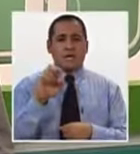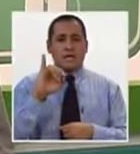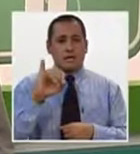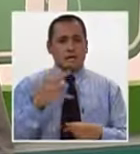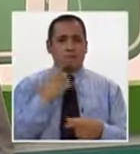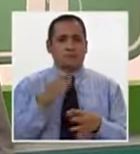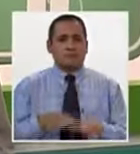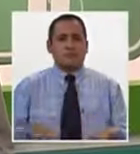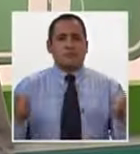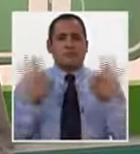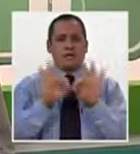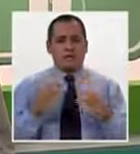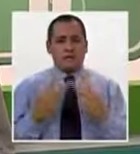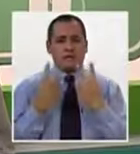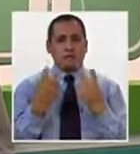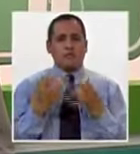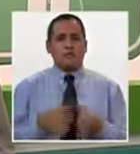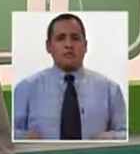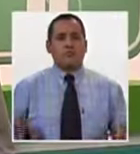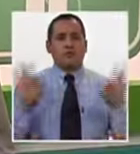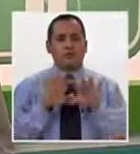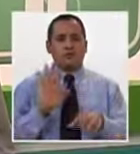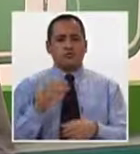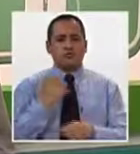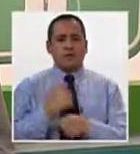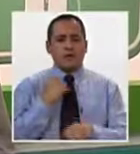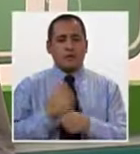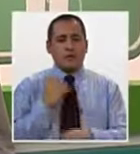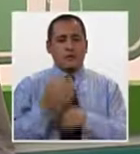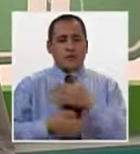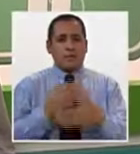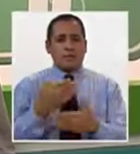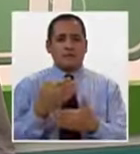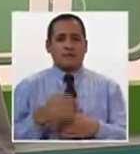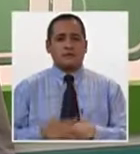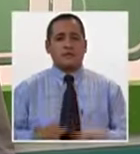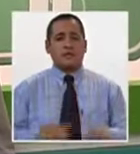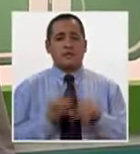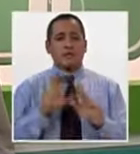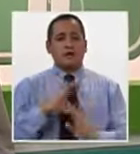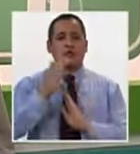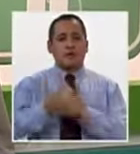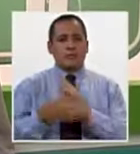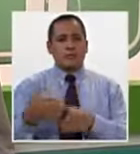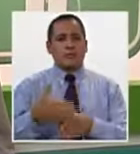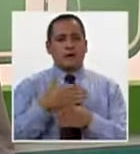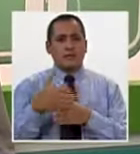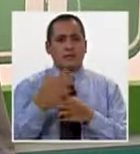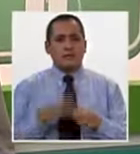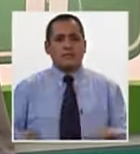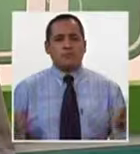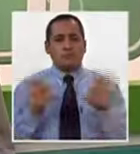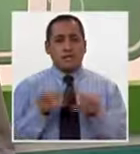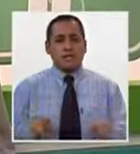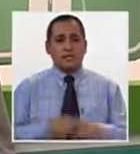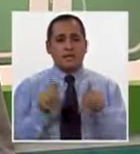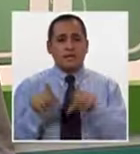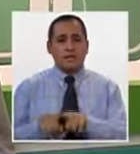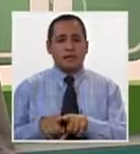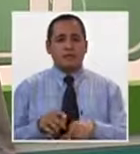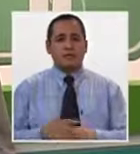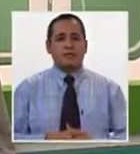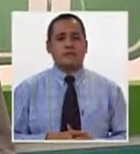destacable, apreciamos mucho su trabajo técnico, y CONADIS ha participado de manera importante también,